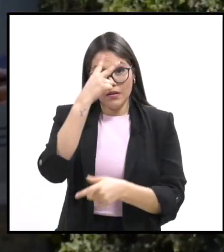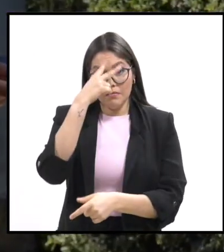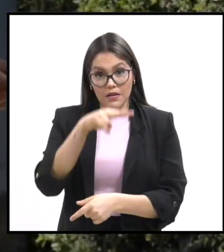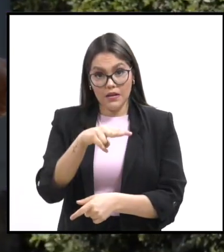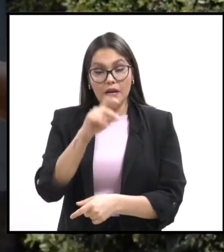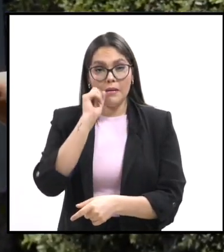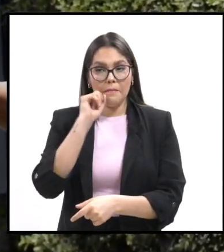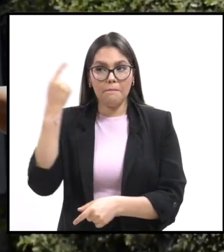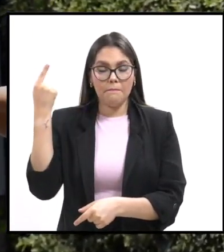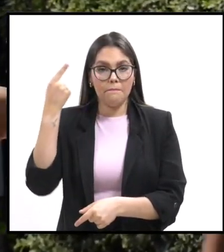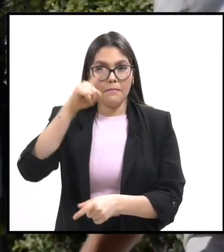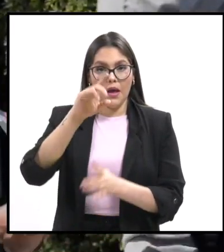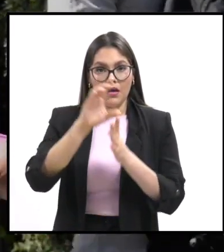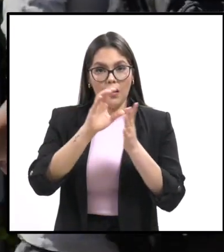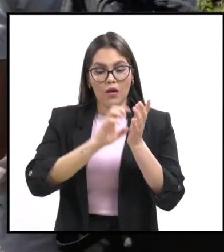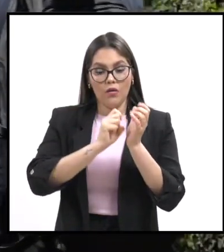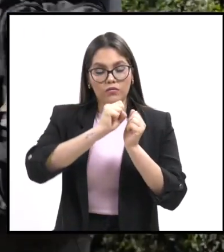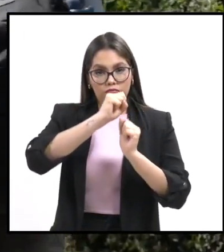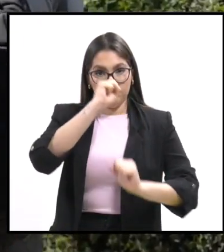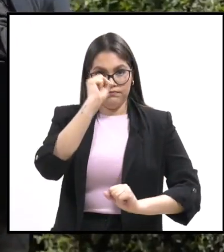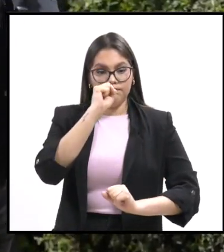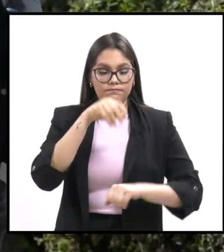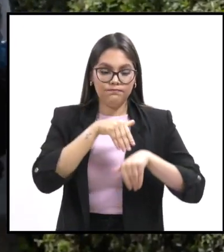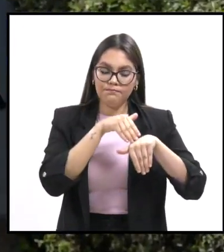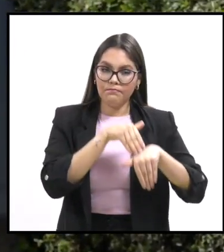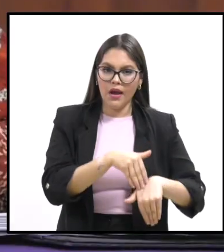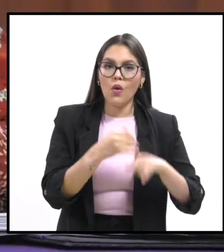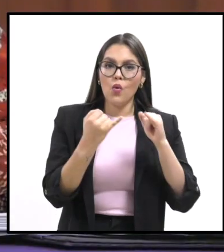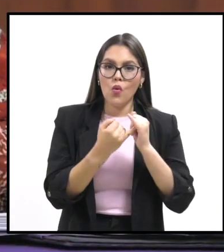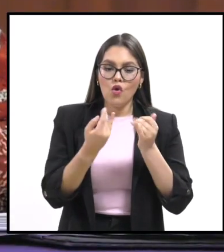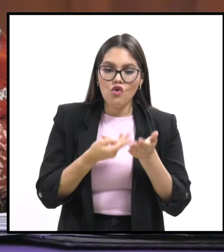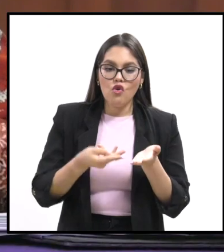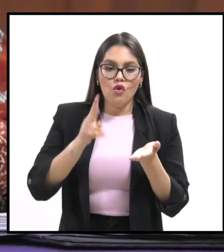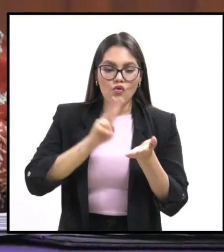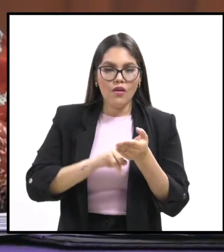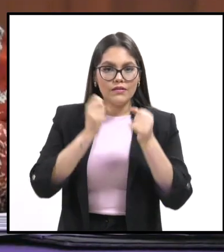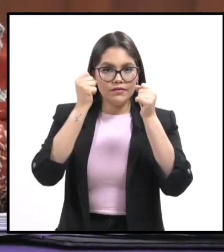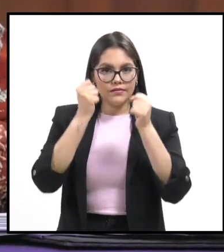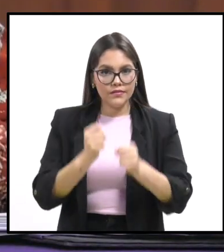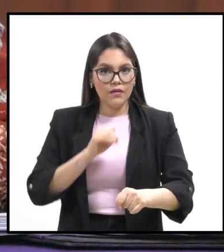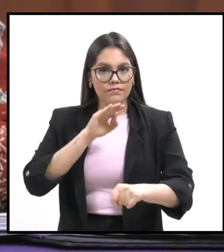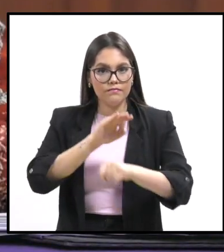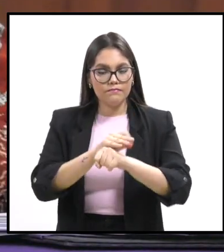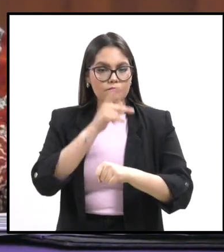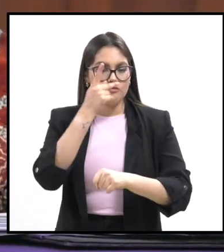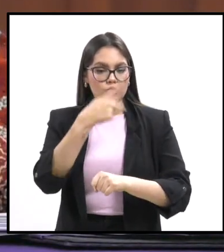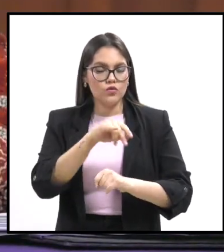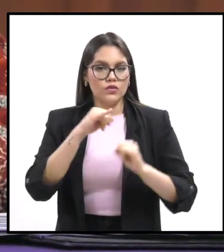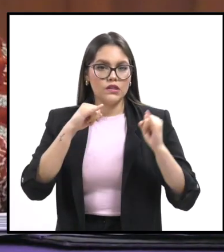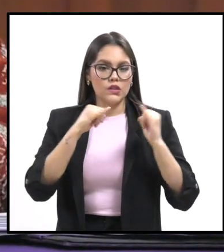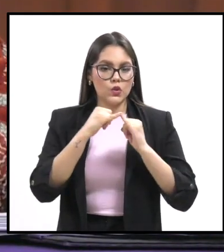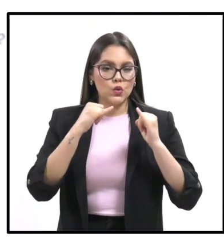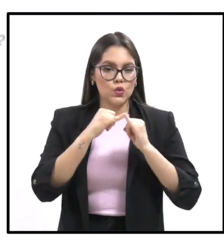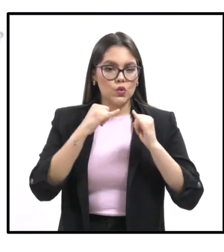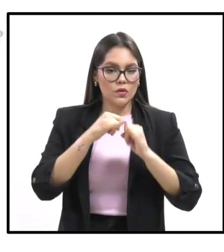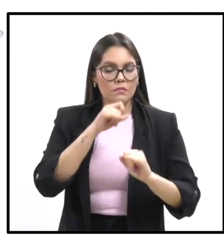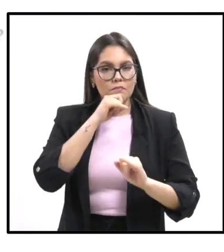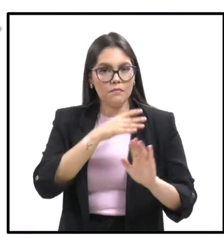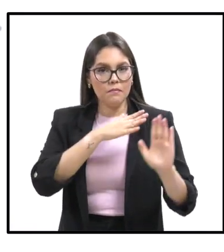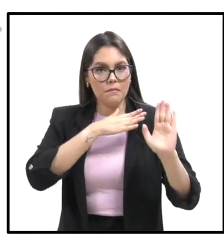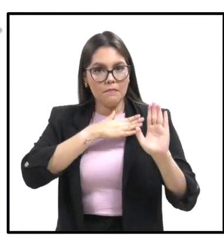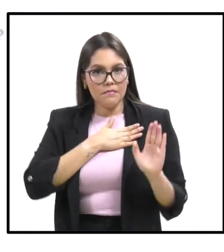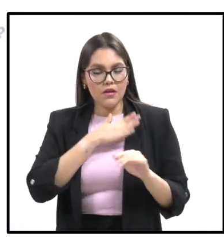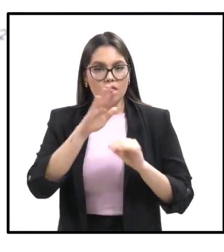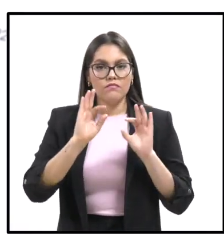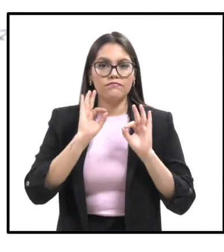no solo dio cumplimiento a su mandato constitucional, sino que refrendó su compromiso institucional con la